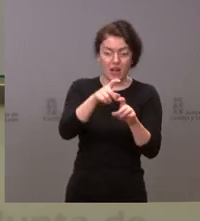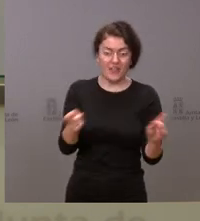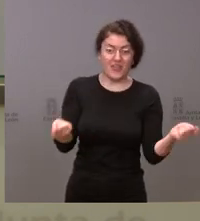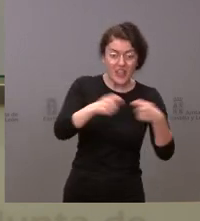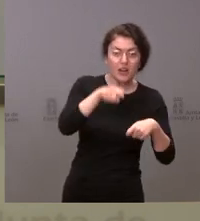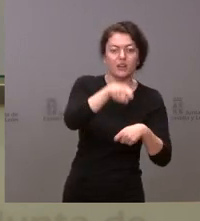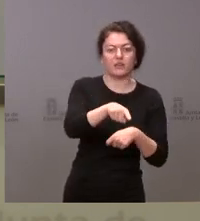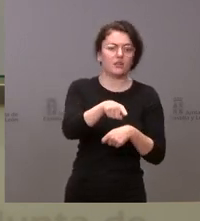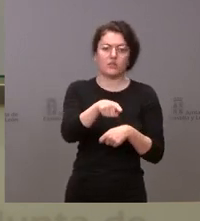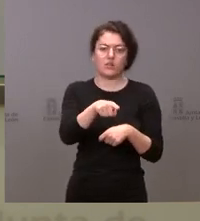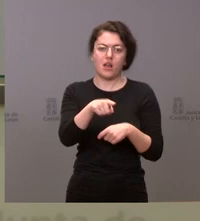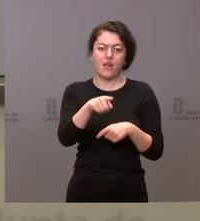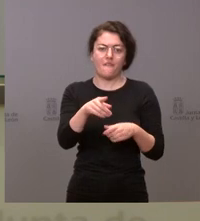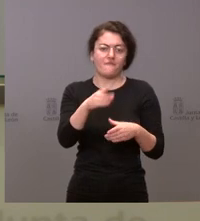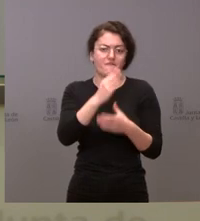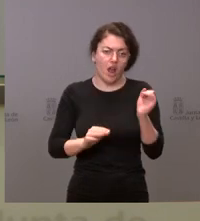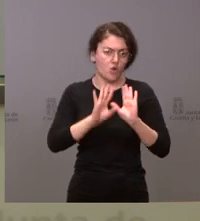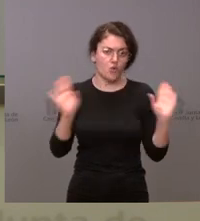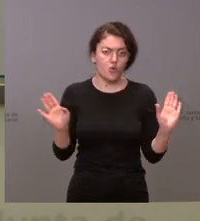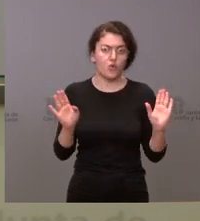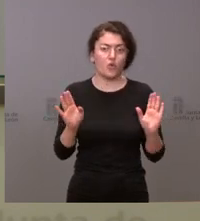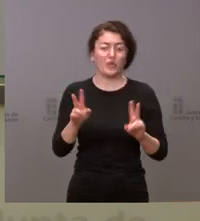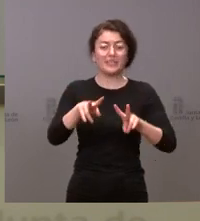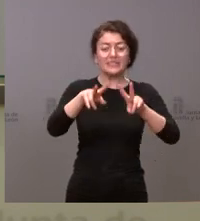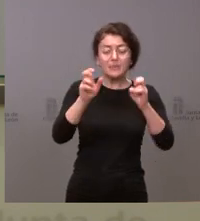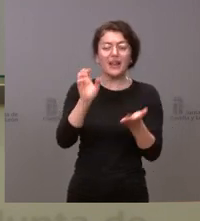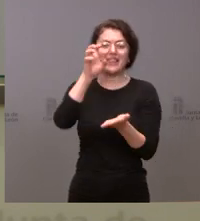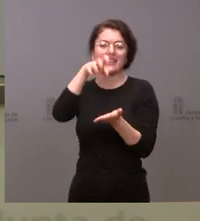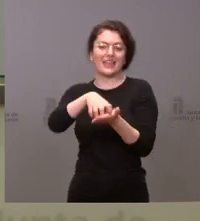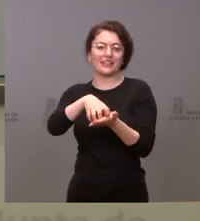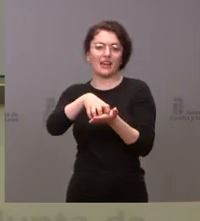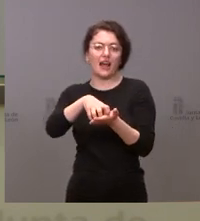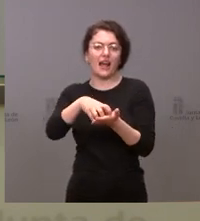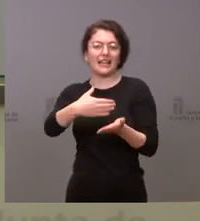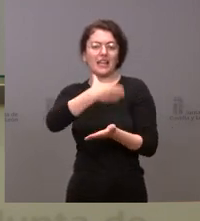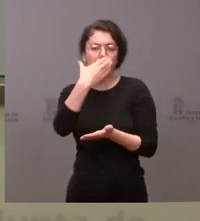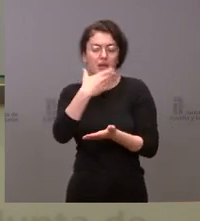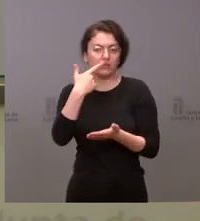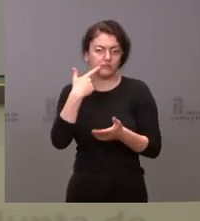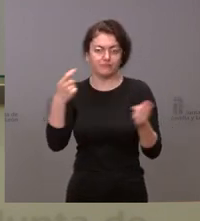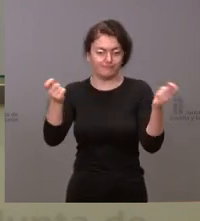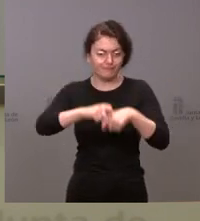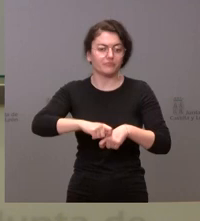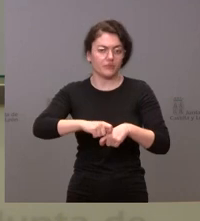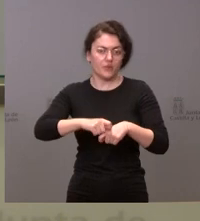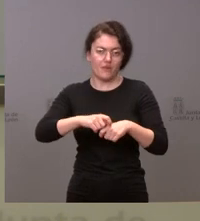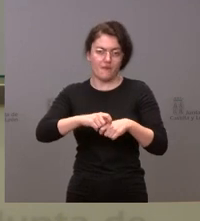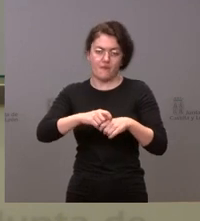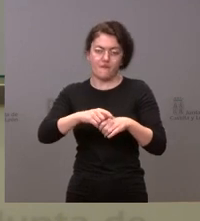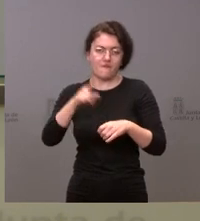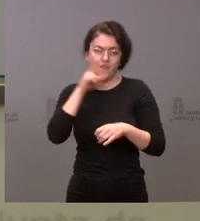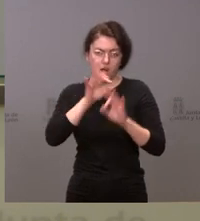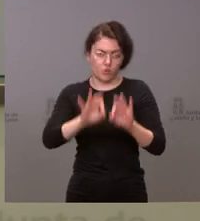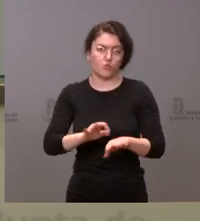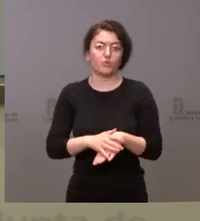cerrar las centrales térmicas, fue un error por parte del Gobierno modificar una política energética de una forma tan rápida y precipitada sin